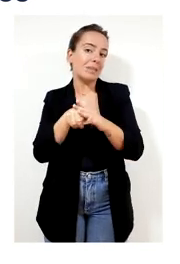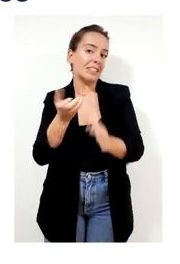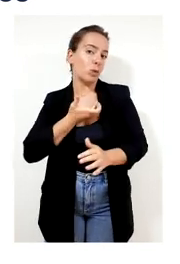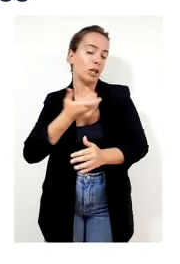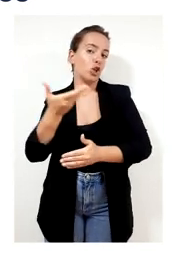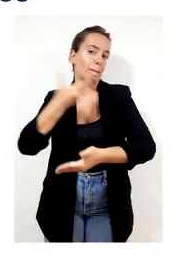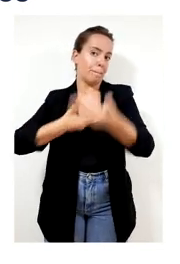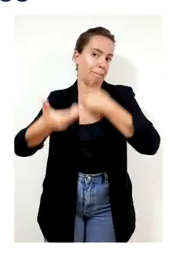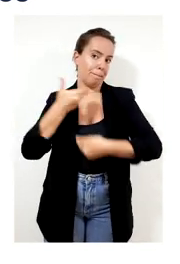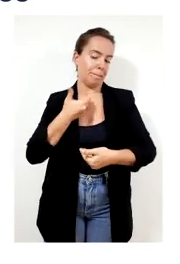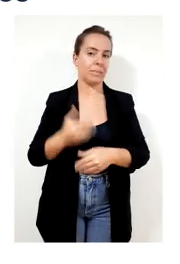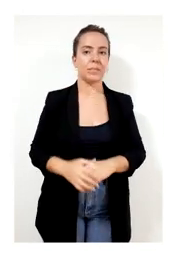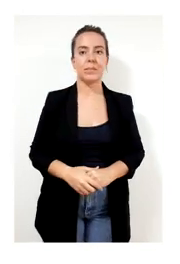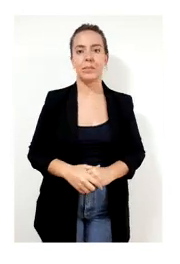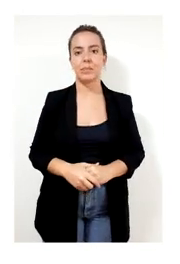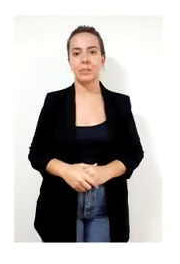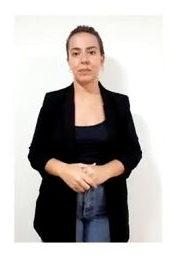trámites a este ayuntamiento.